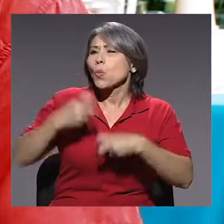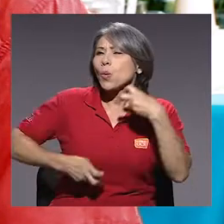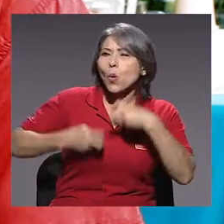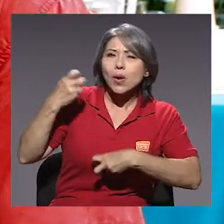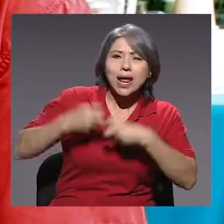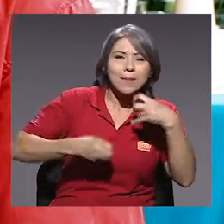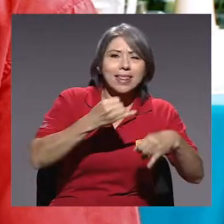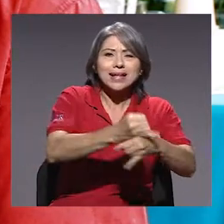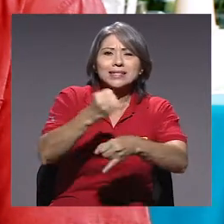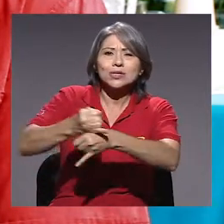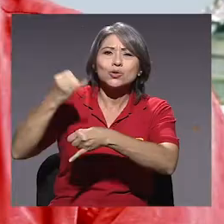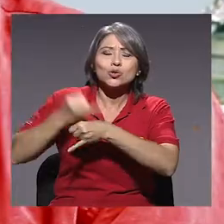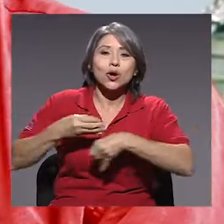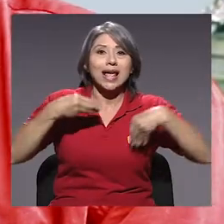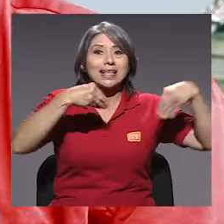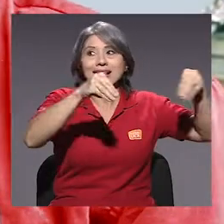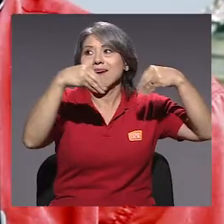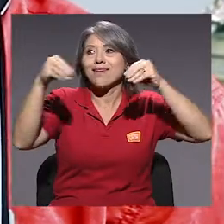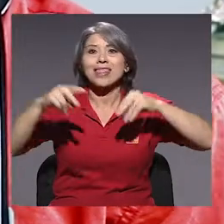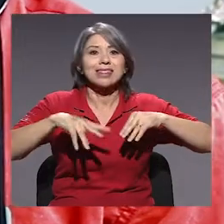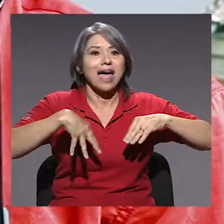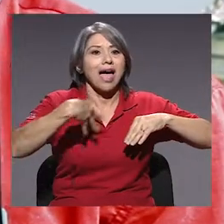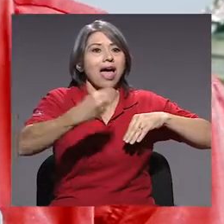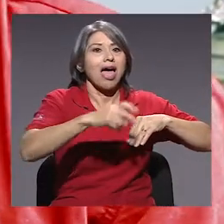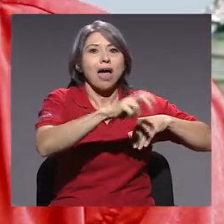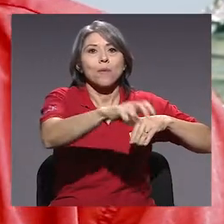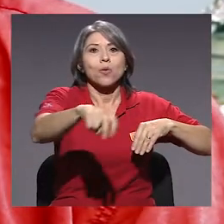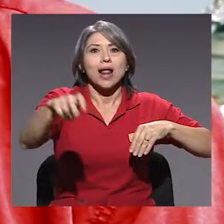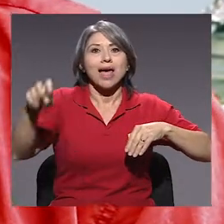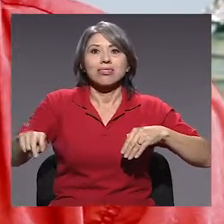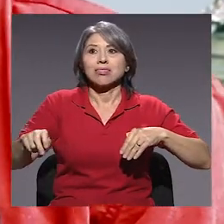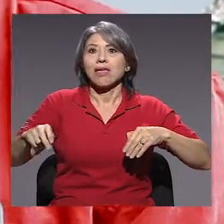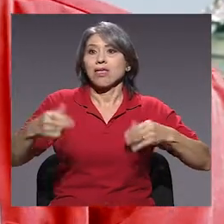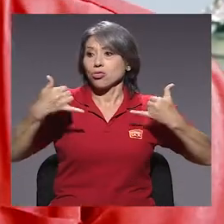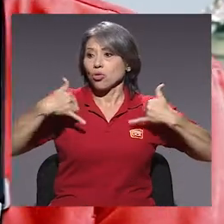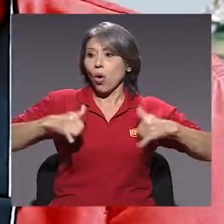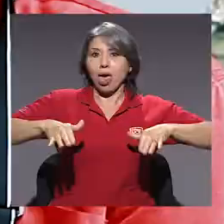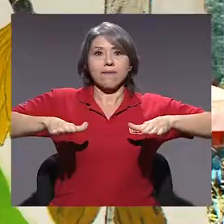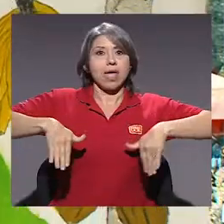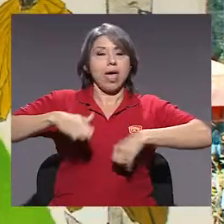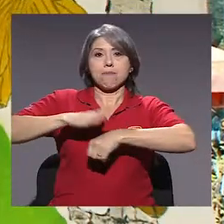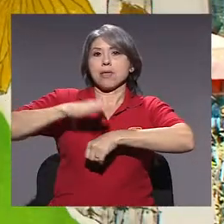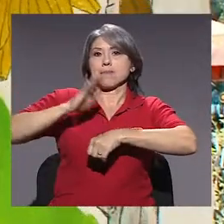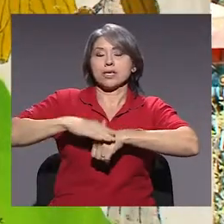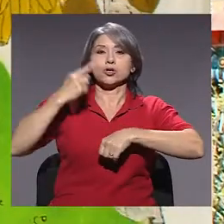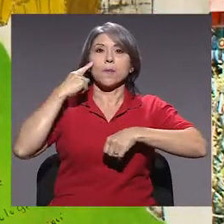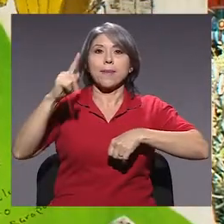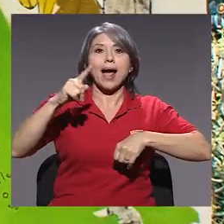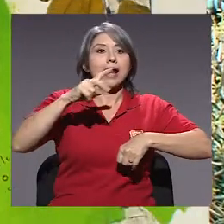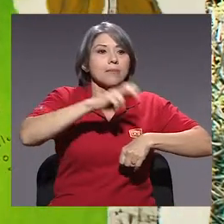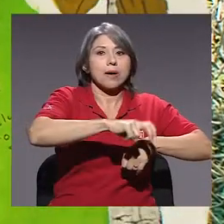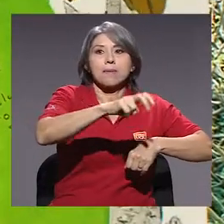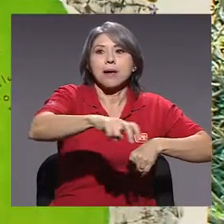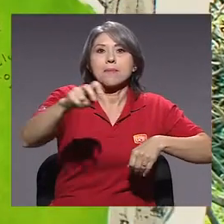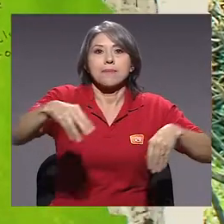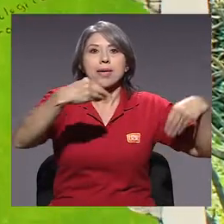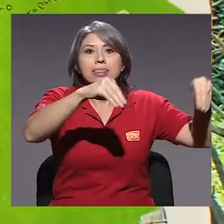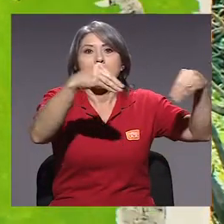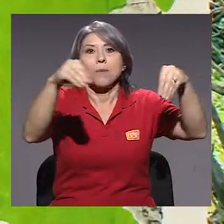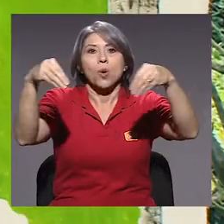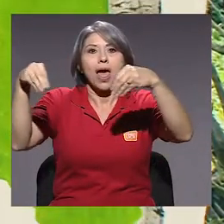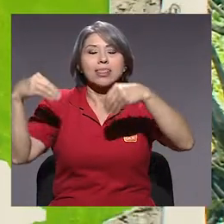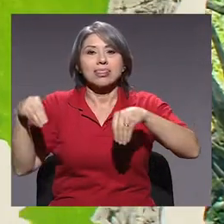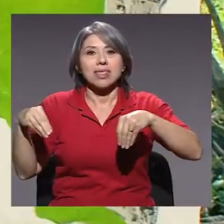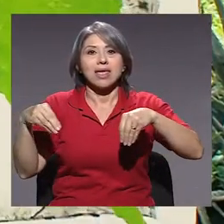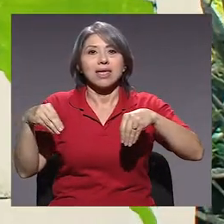institucionalidad es la venta ambulante. El permiso que aún no tenemos es el permiso de venta ambulante. La venta ambulante es una